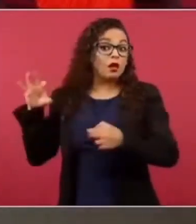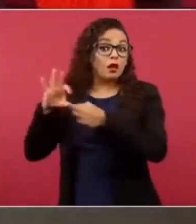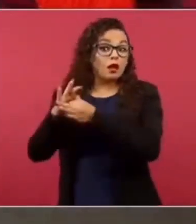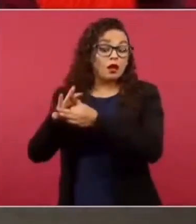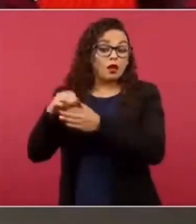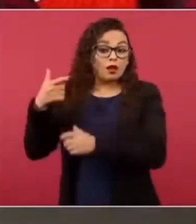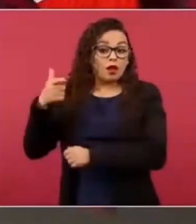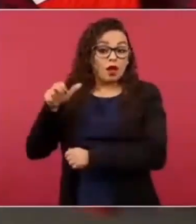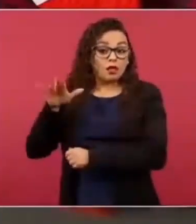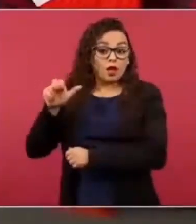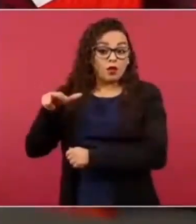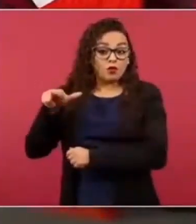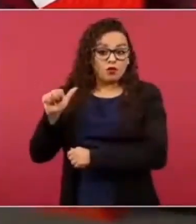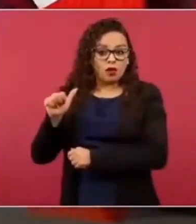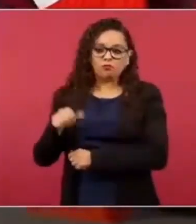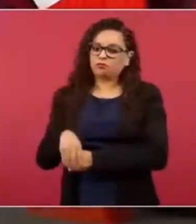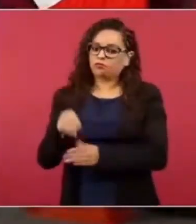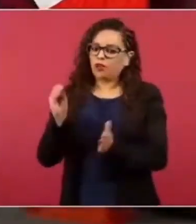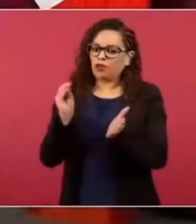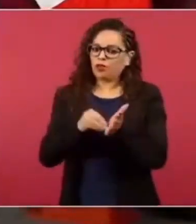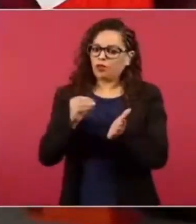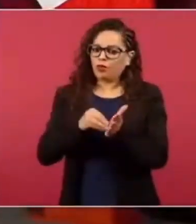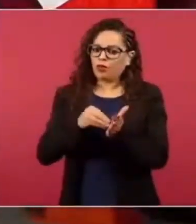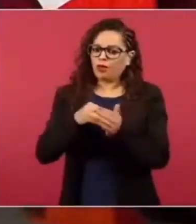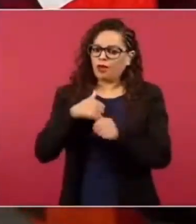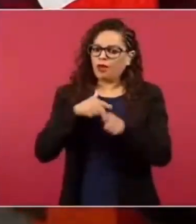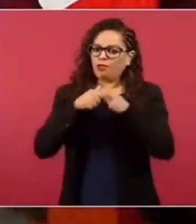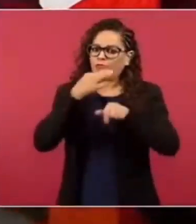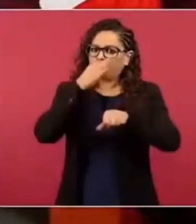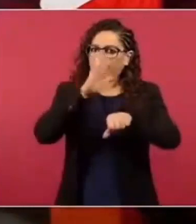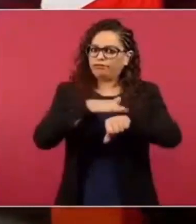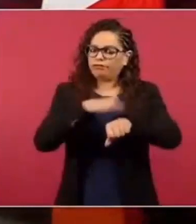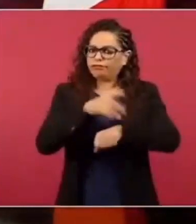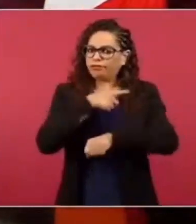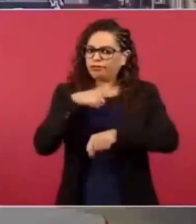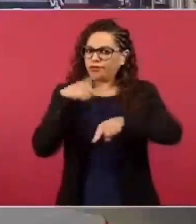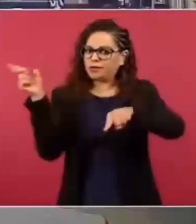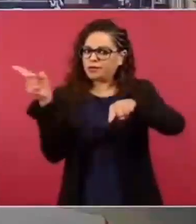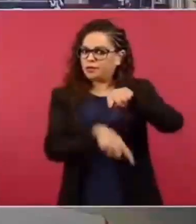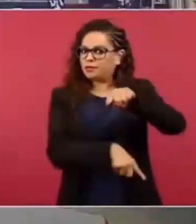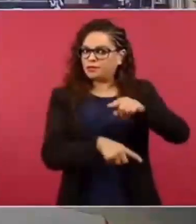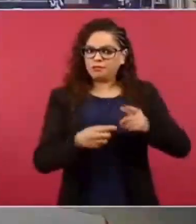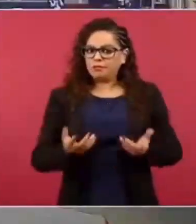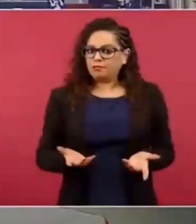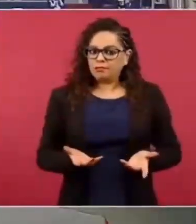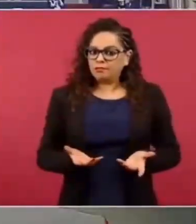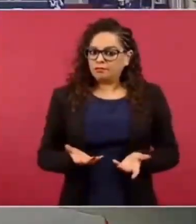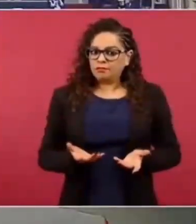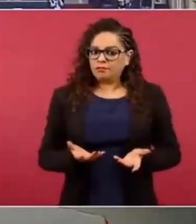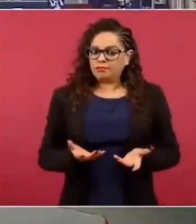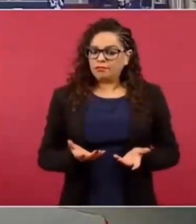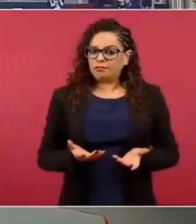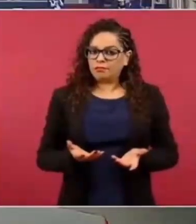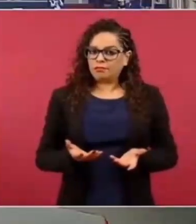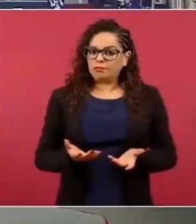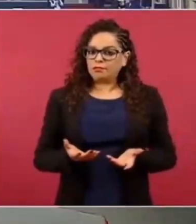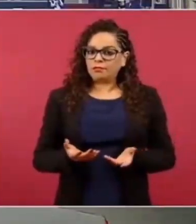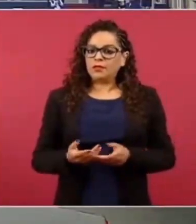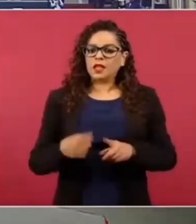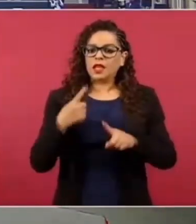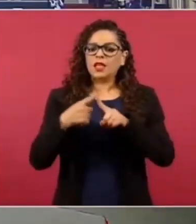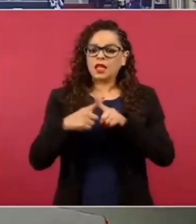para que quien los haya